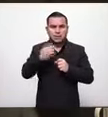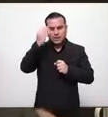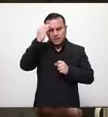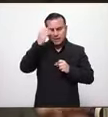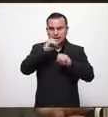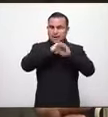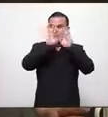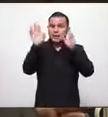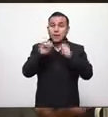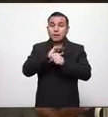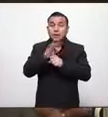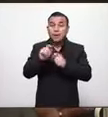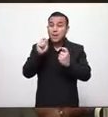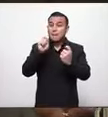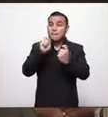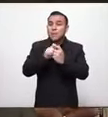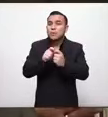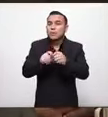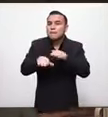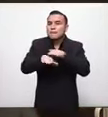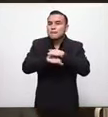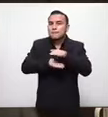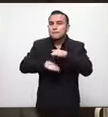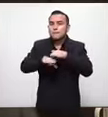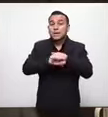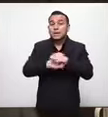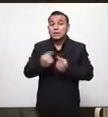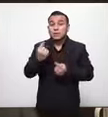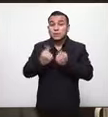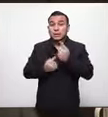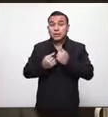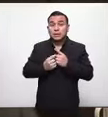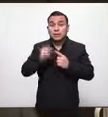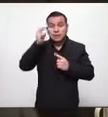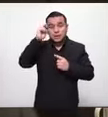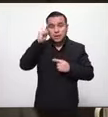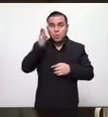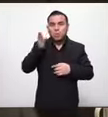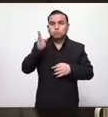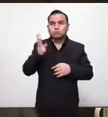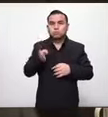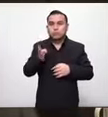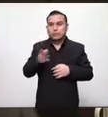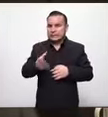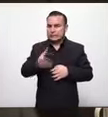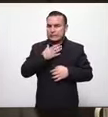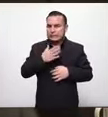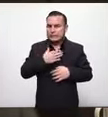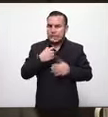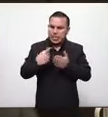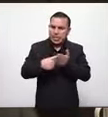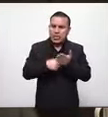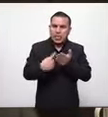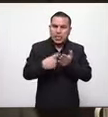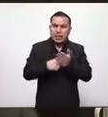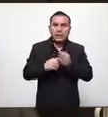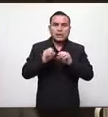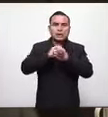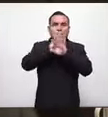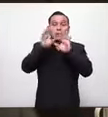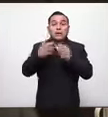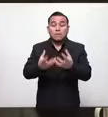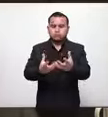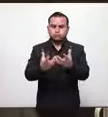entre los puntos medulares y los que más nos entramparon fue el sector transporte llevamos evidencia de